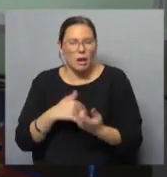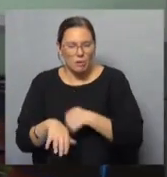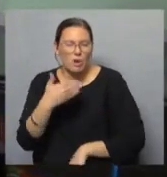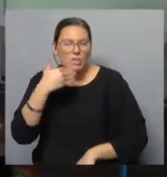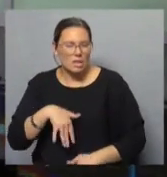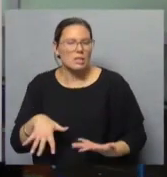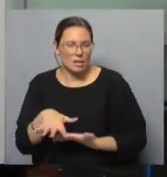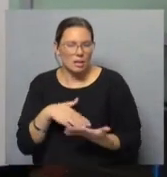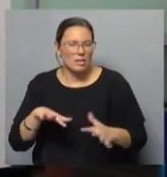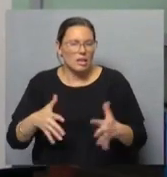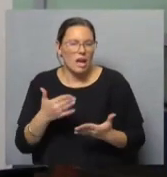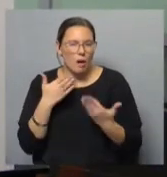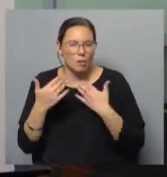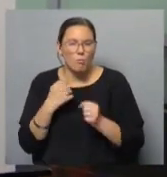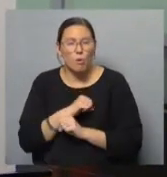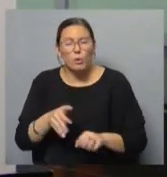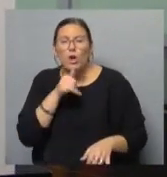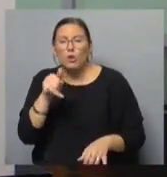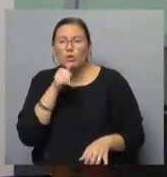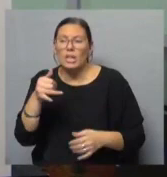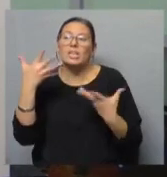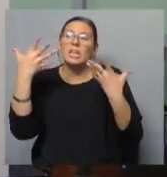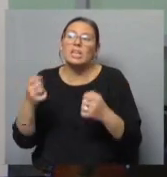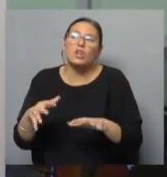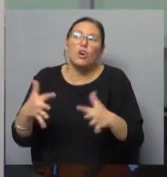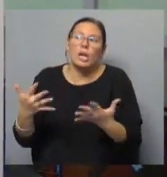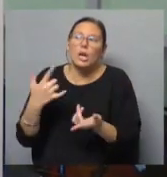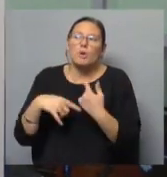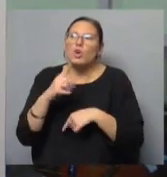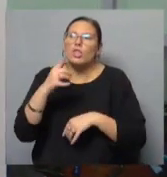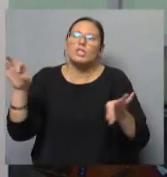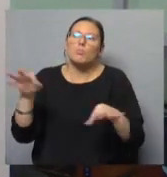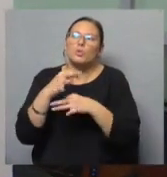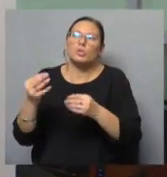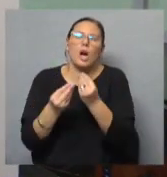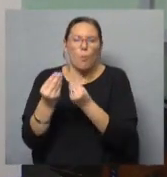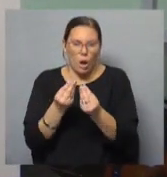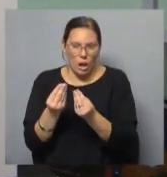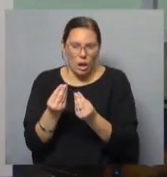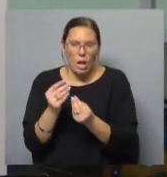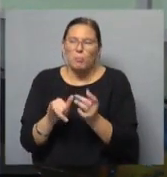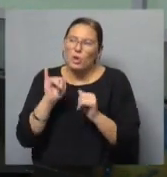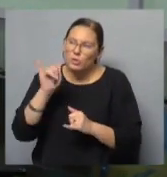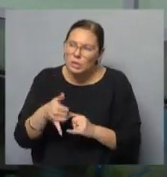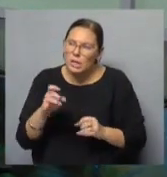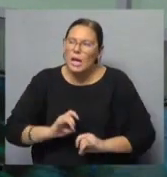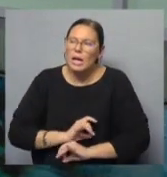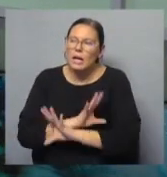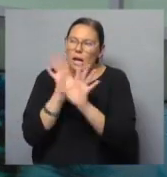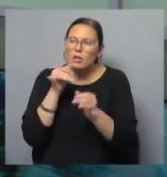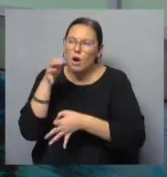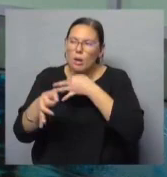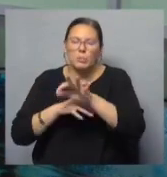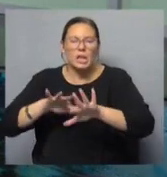transmita lo que quiere, pero sin ponerlo en tonos o en ritmos o en la palabra técnica. Claro, sí, sí. Es